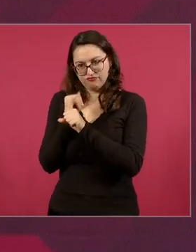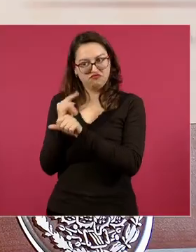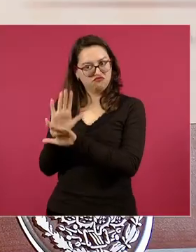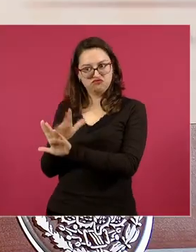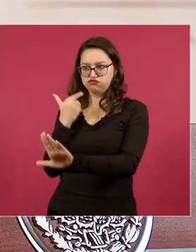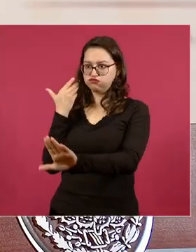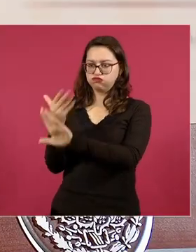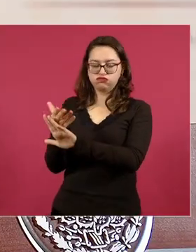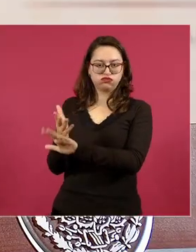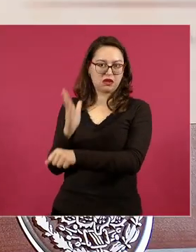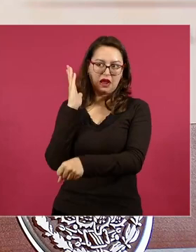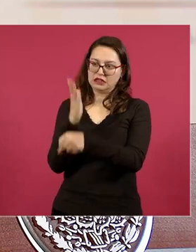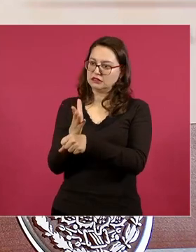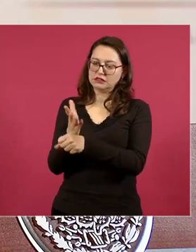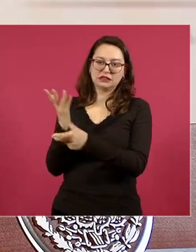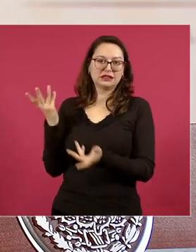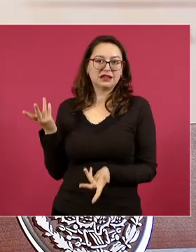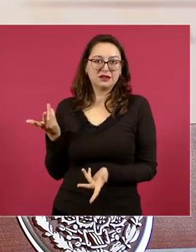los